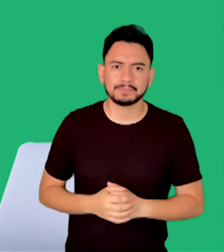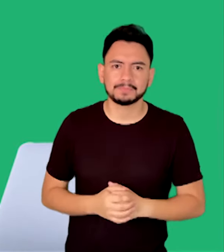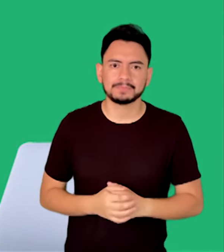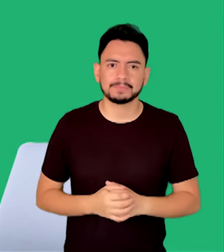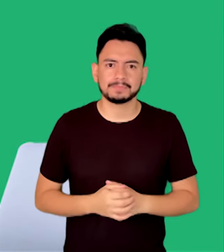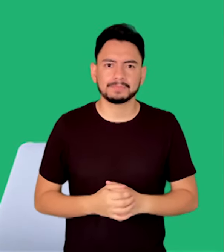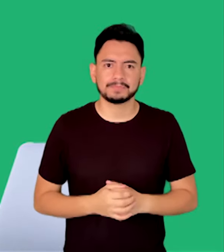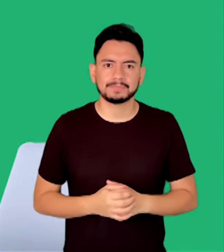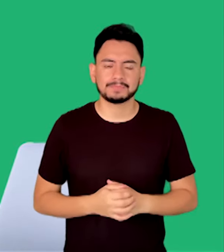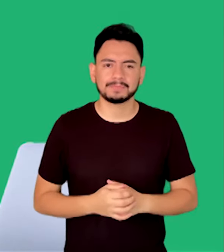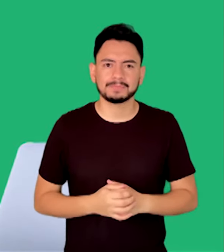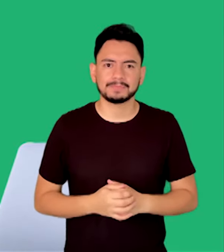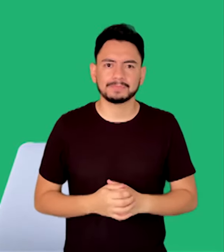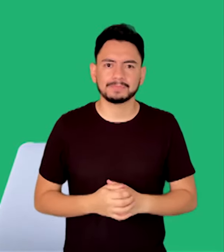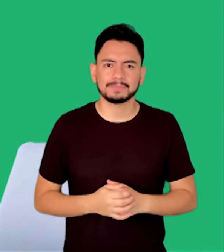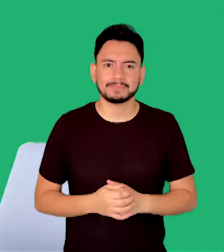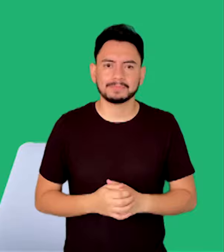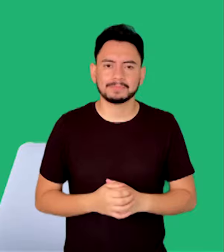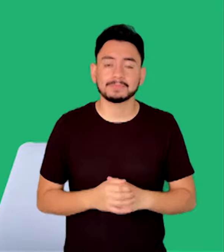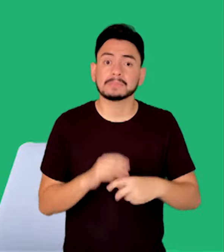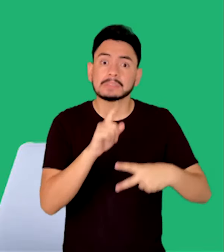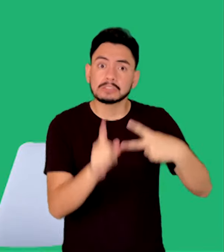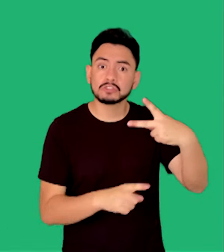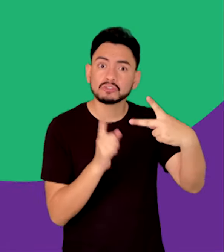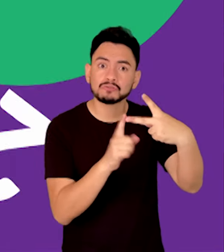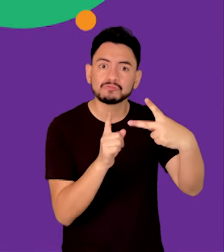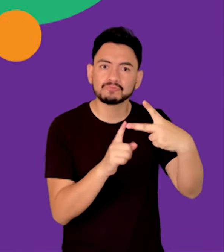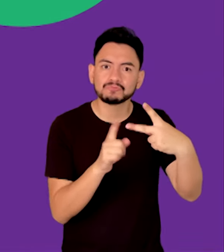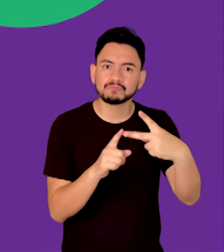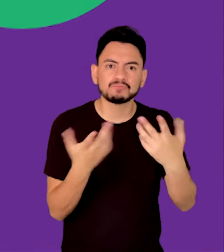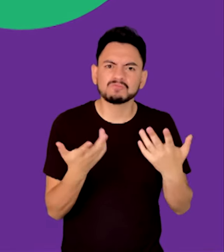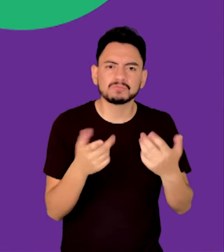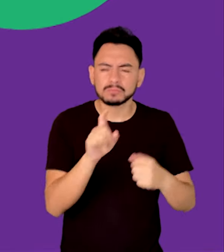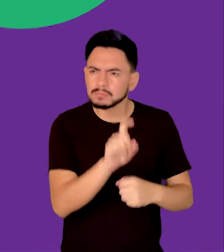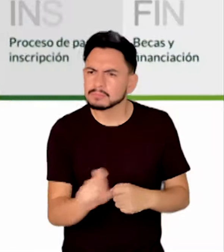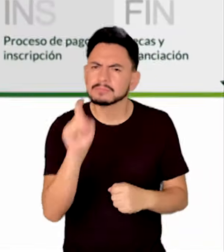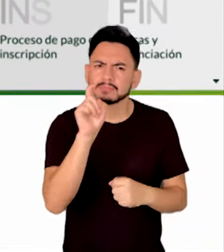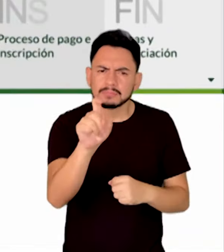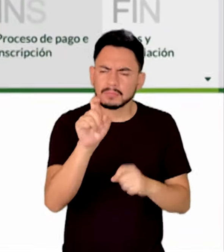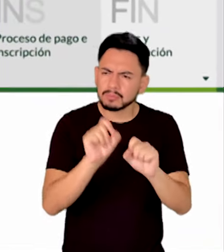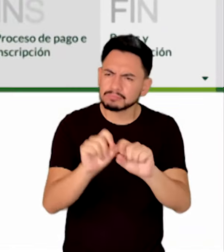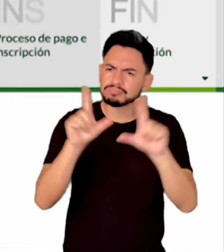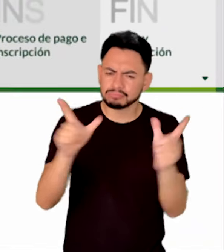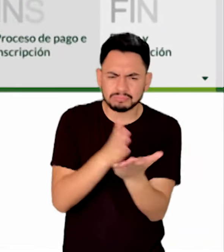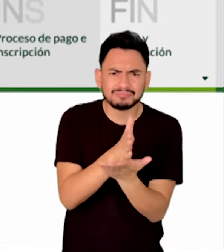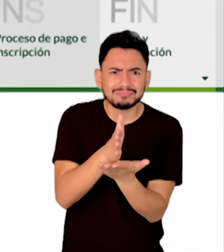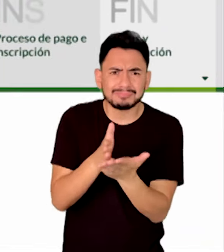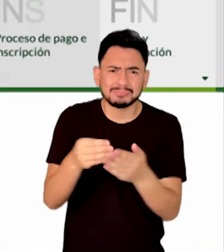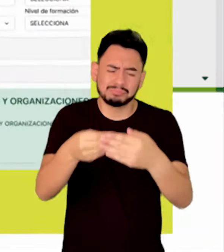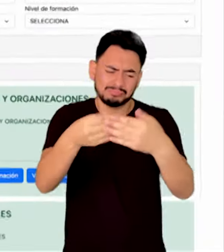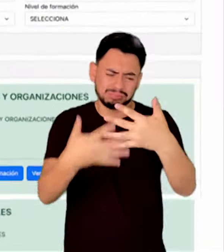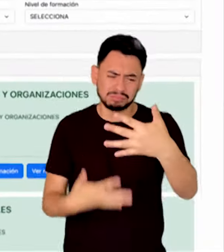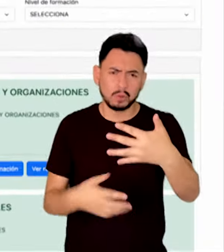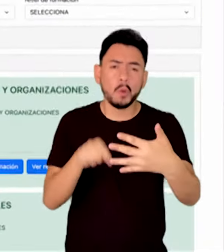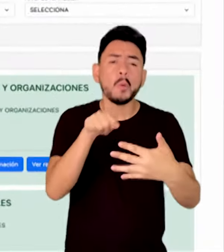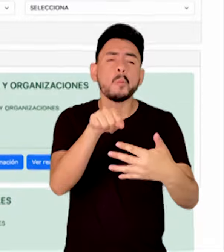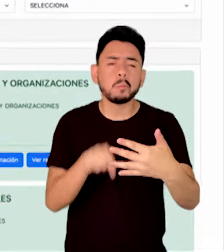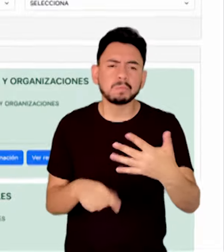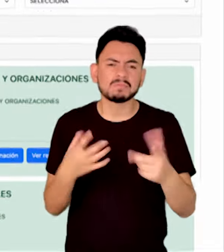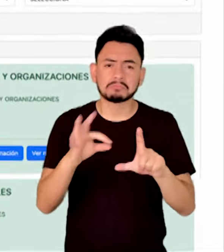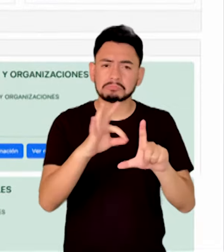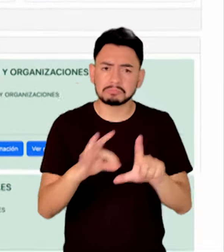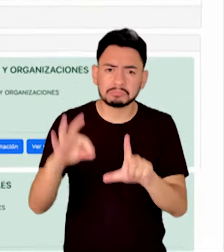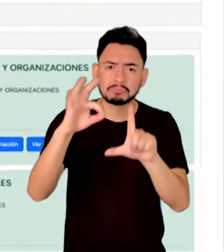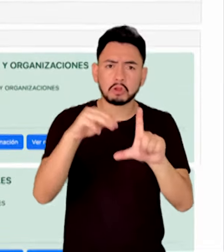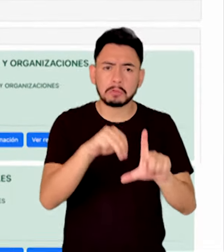.co barra inclinada posgrados. Segundo, consulta el programa de tu interés. Descubre